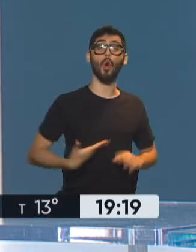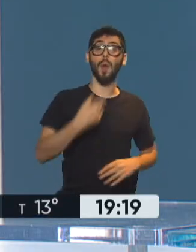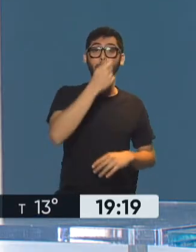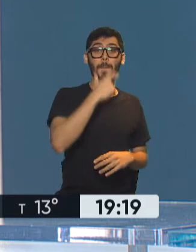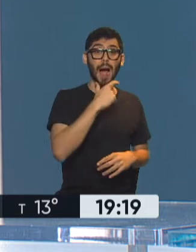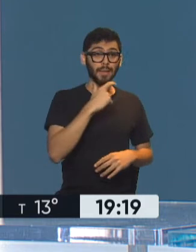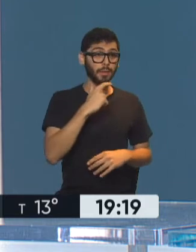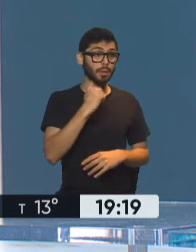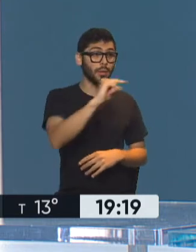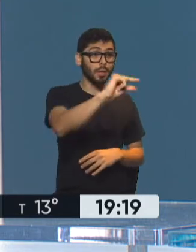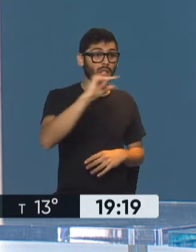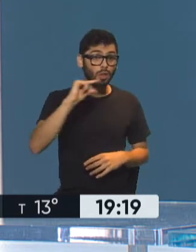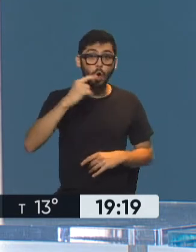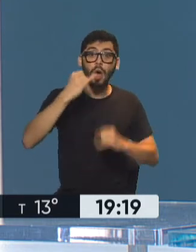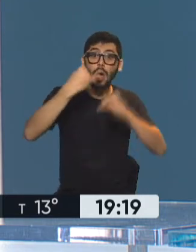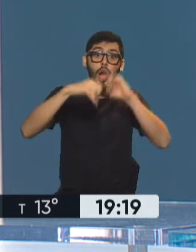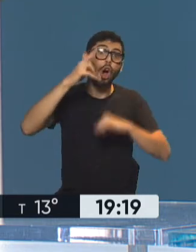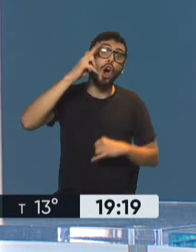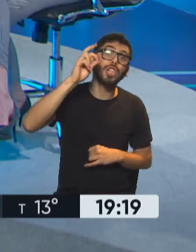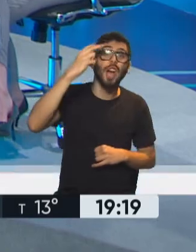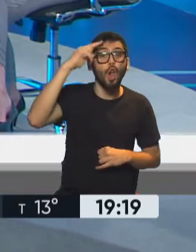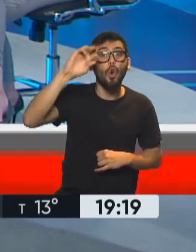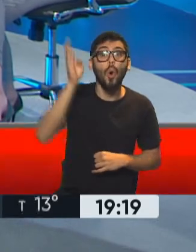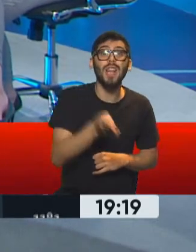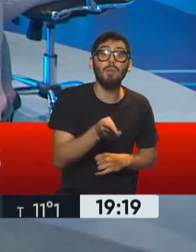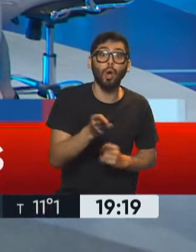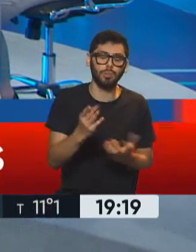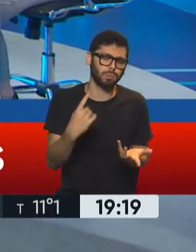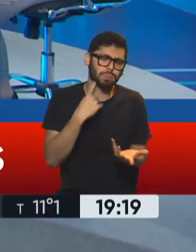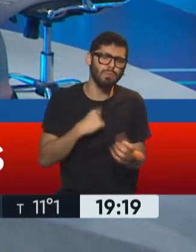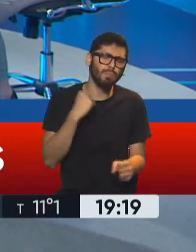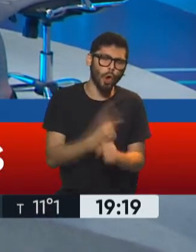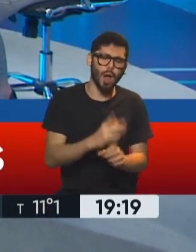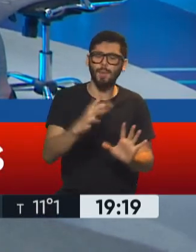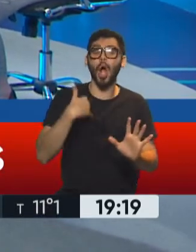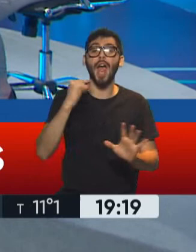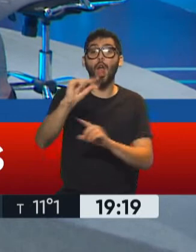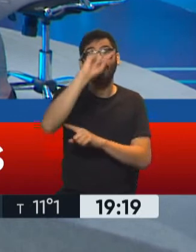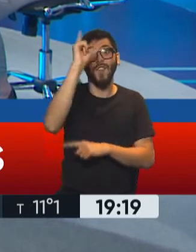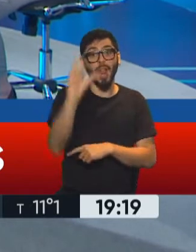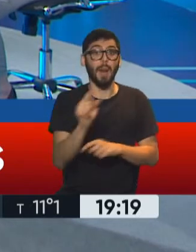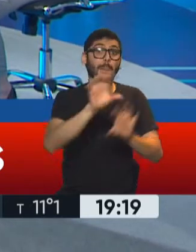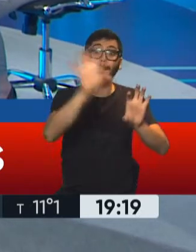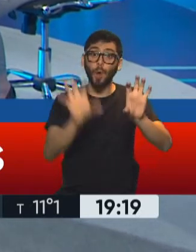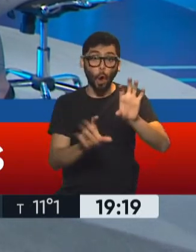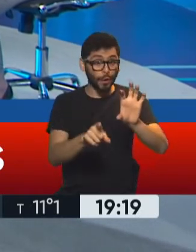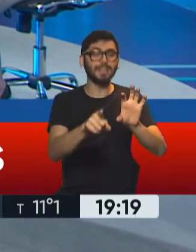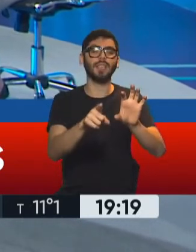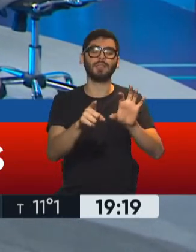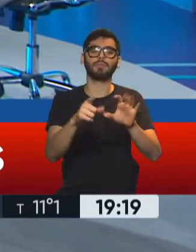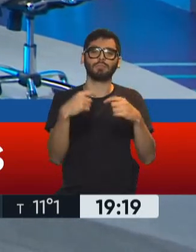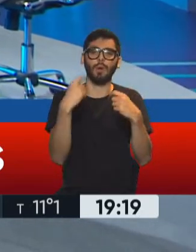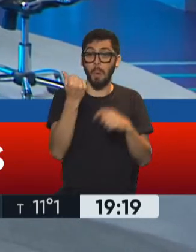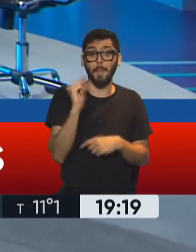créditos al 80, 90, 100%, lo cual era imposible. Estamos hablando de créditos federales para todas estas provincias, para capital de trabajo